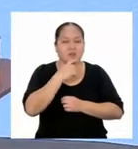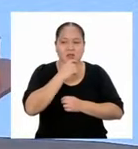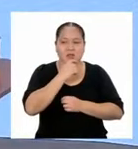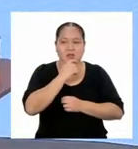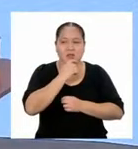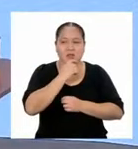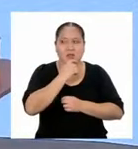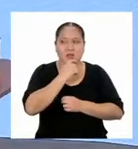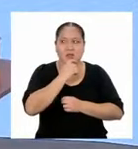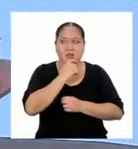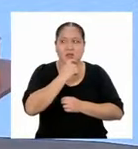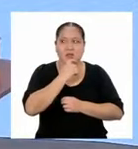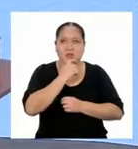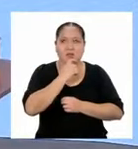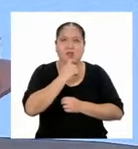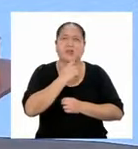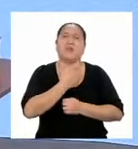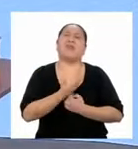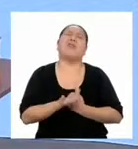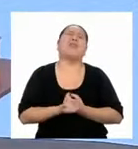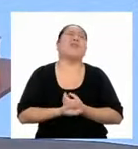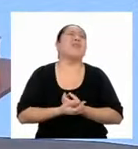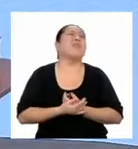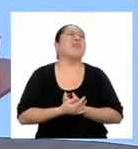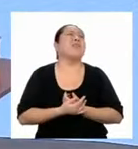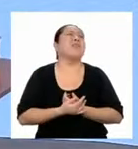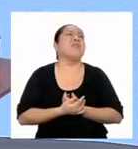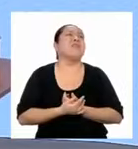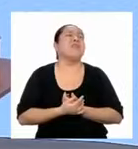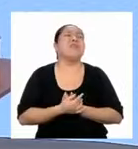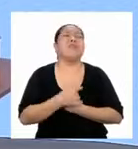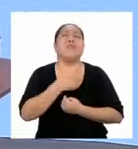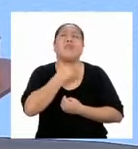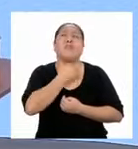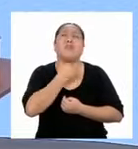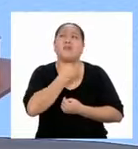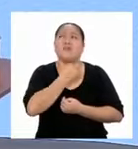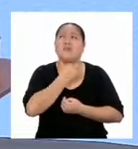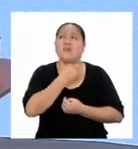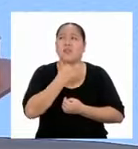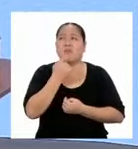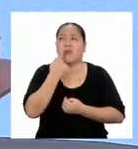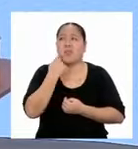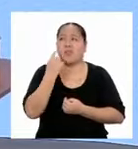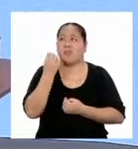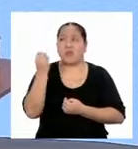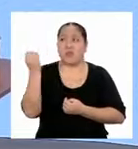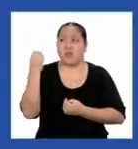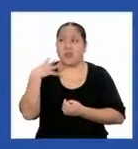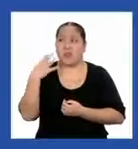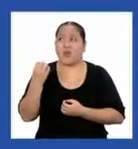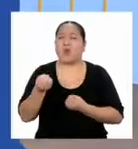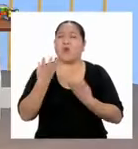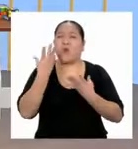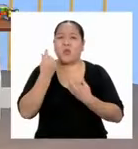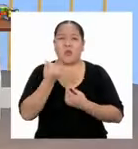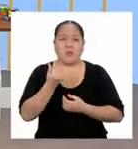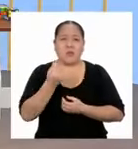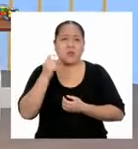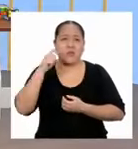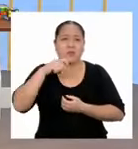No, no puede ser. Mi abuelo nunca me dijo cuánto dinero necesitaba.